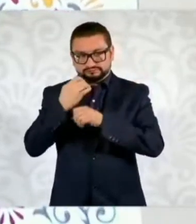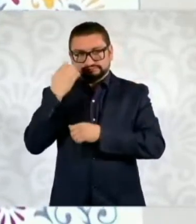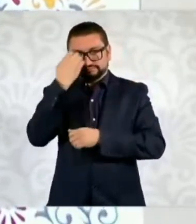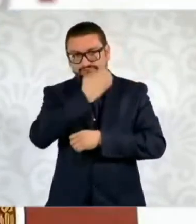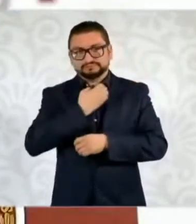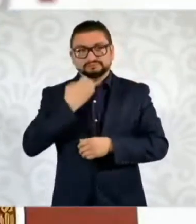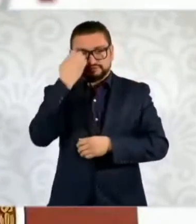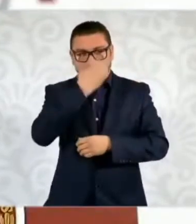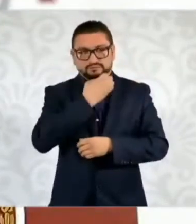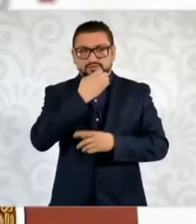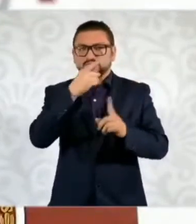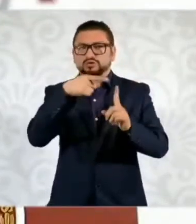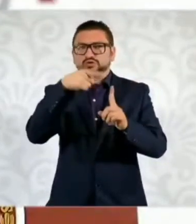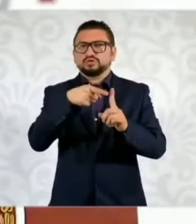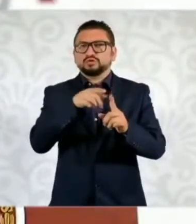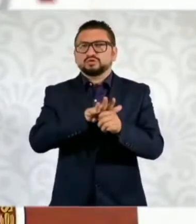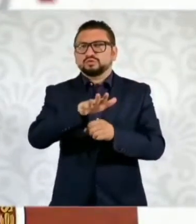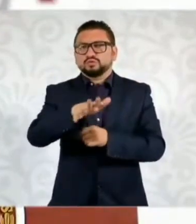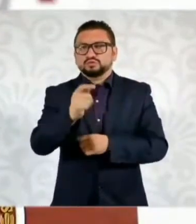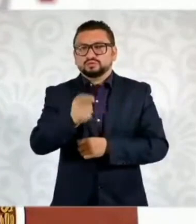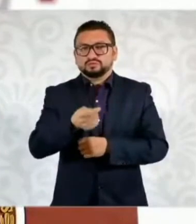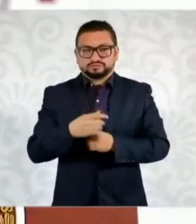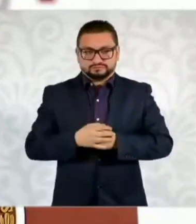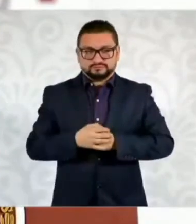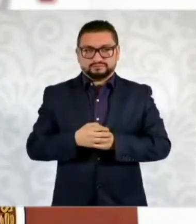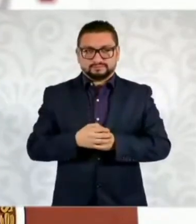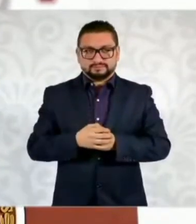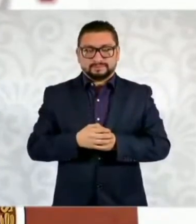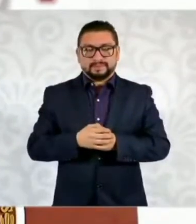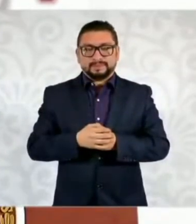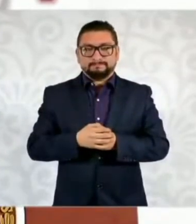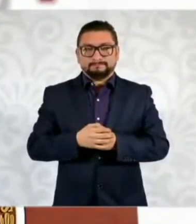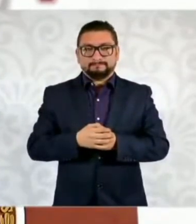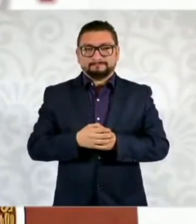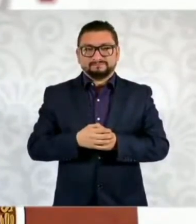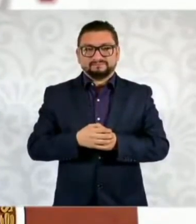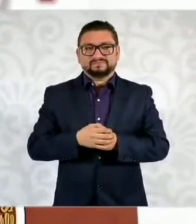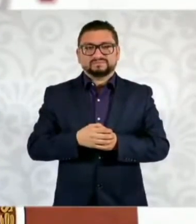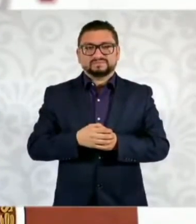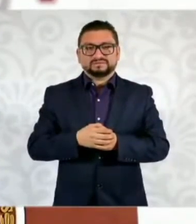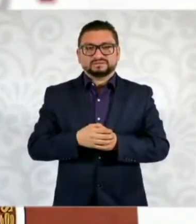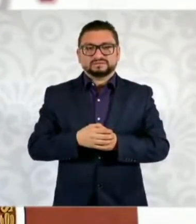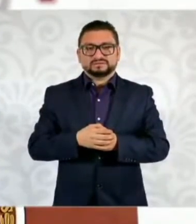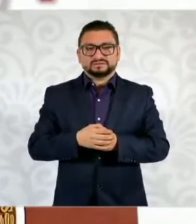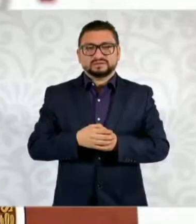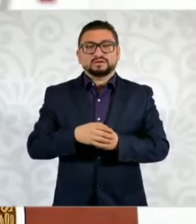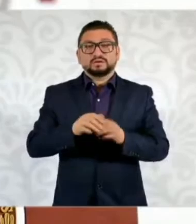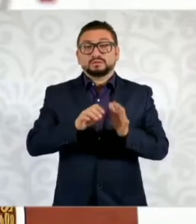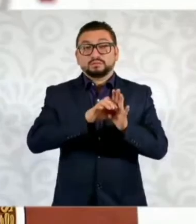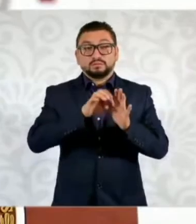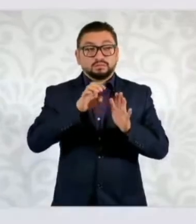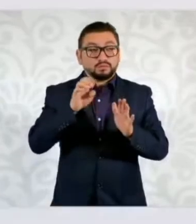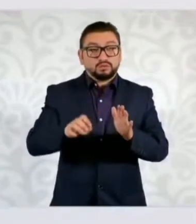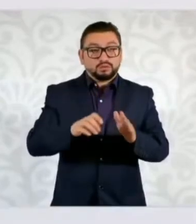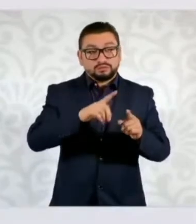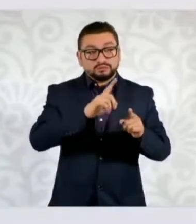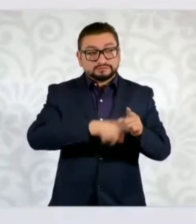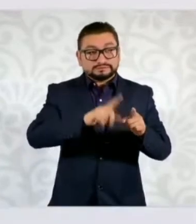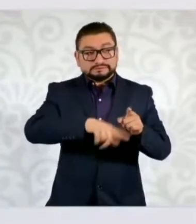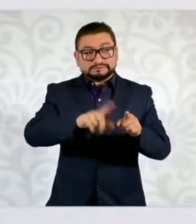¿Qué objetivo tiene? Que se mitiguen, o sea, que se compensen, que